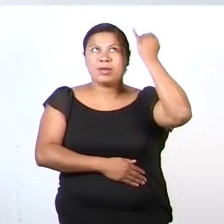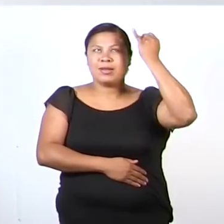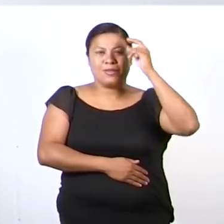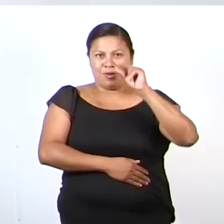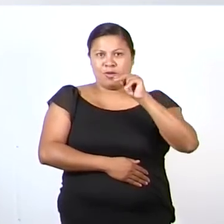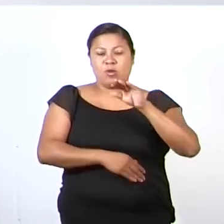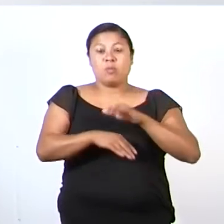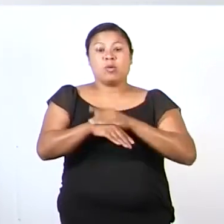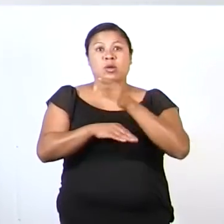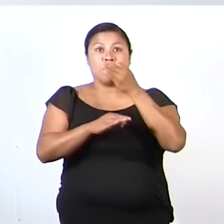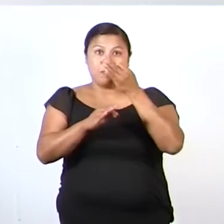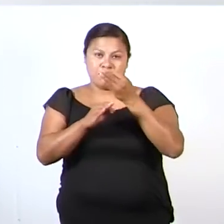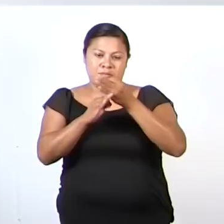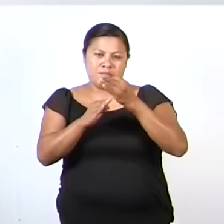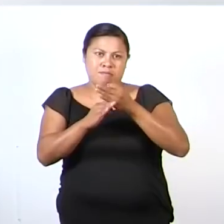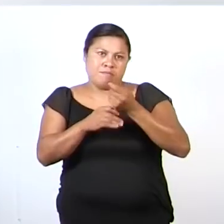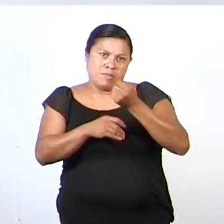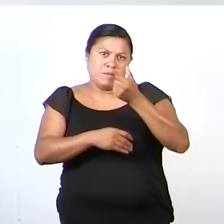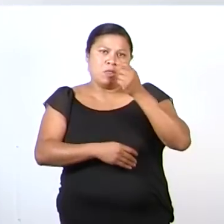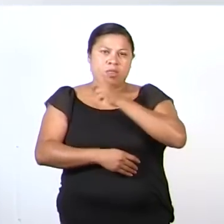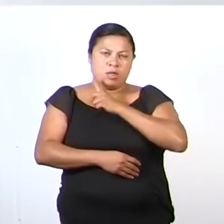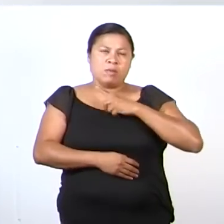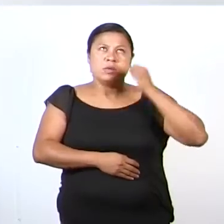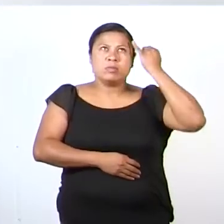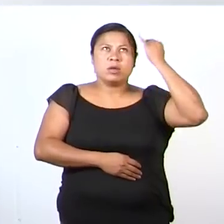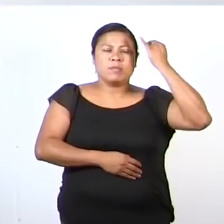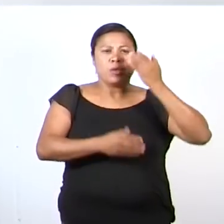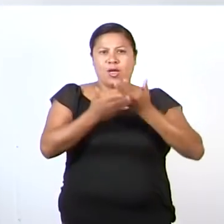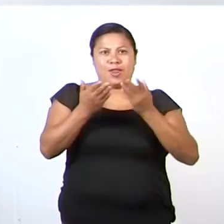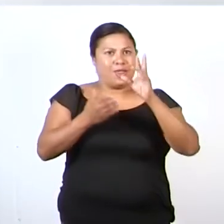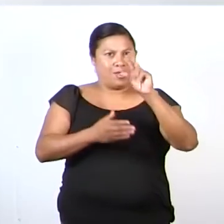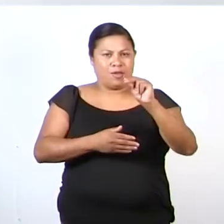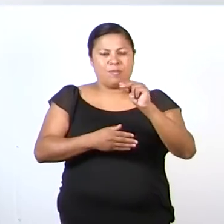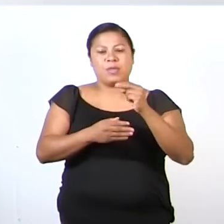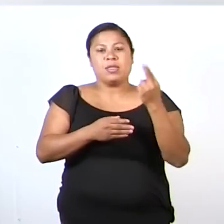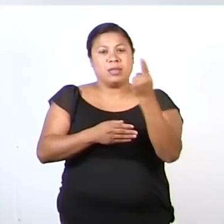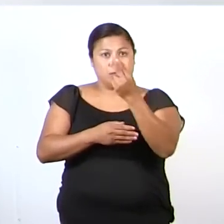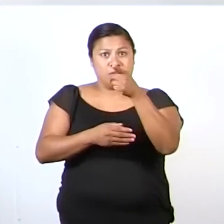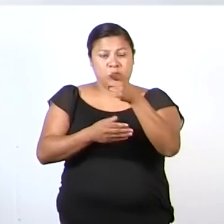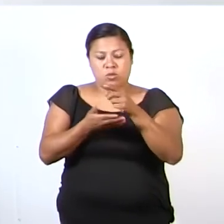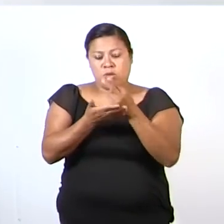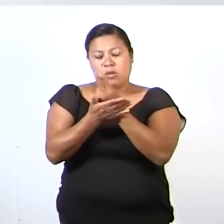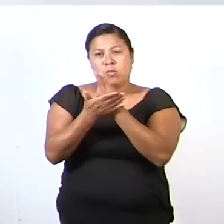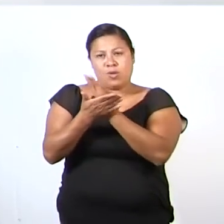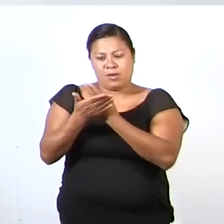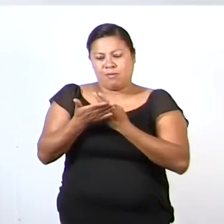problema sería imaginario. No necesitarías dibujarlos de la siguiente forma.